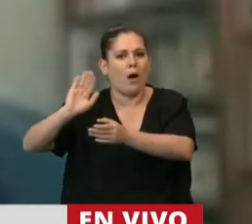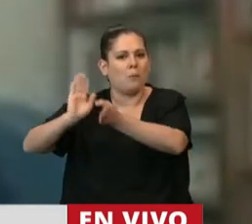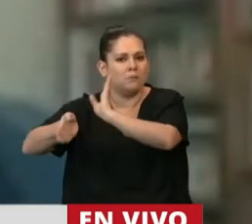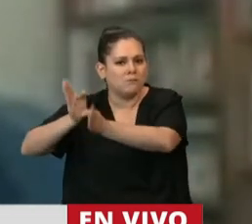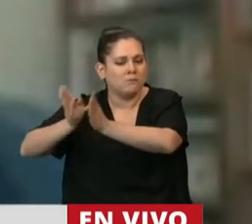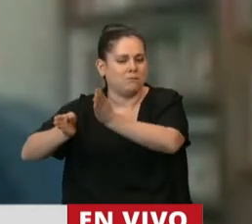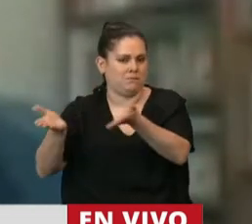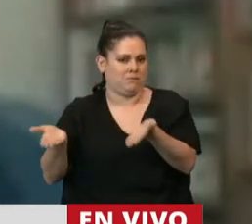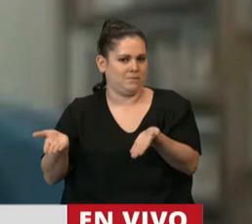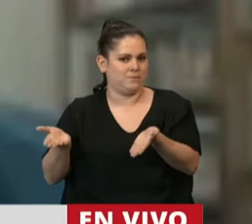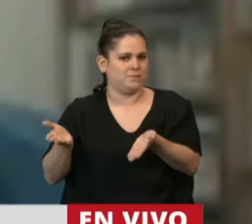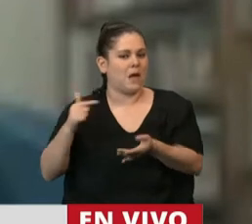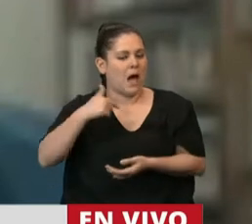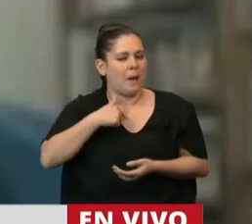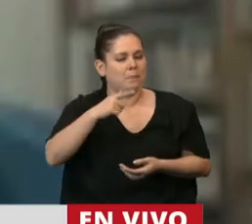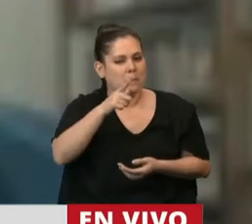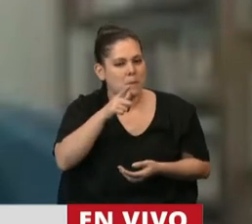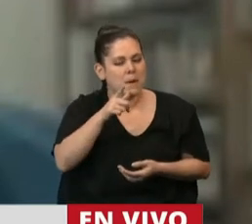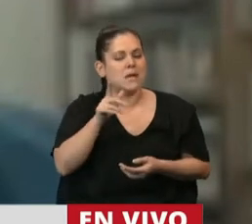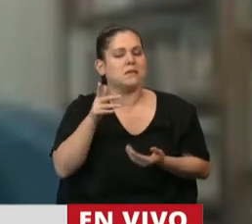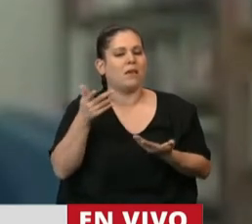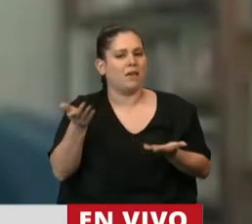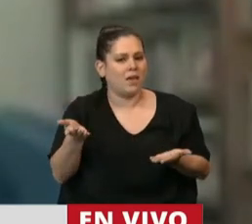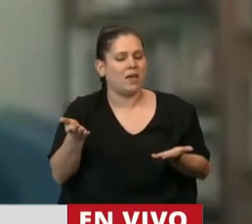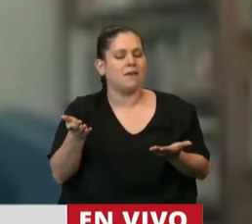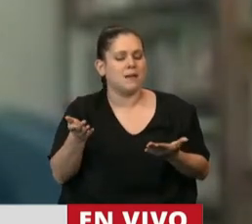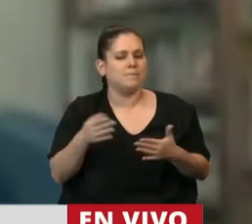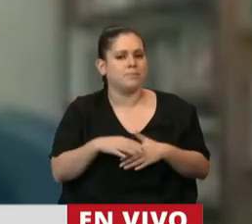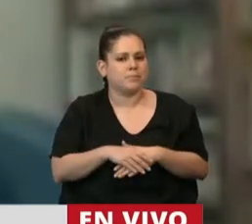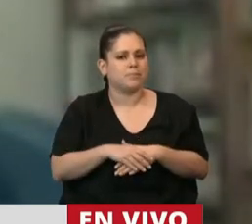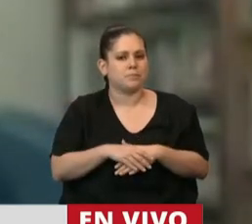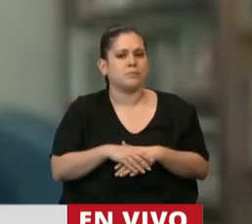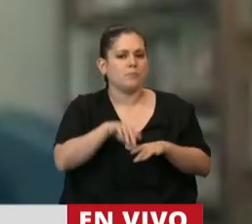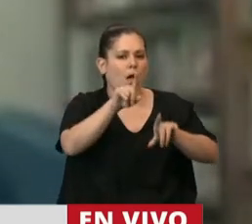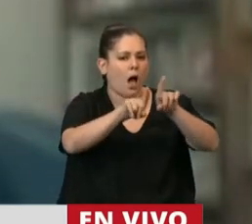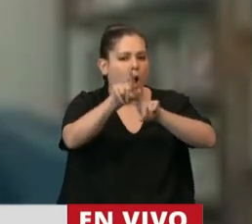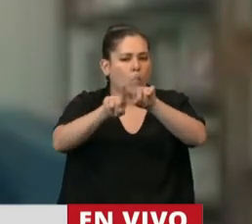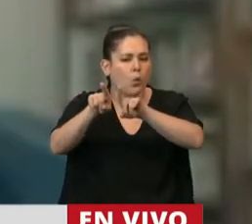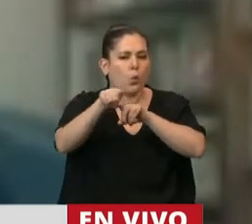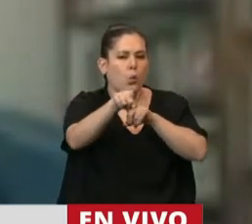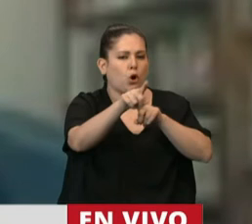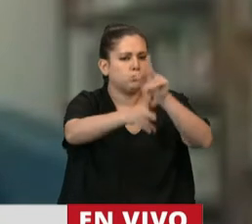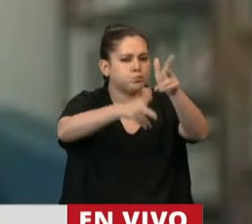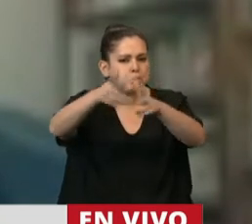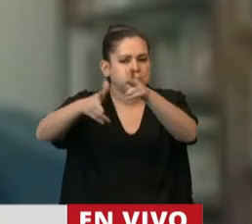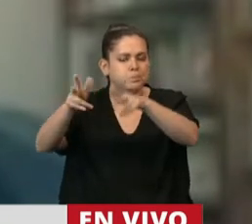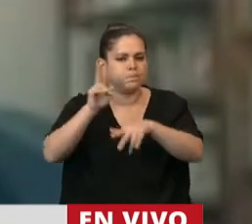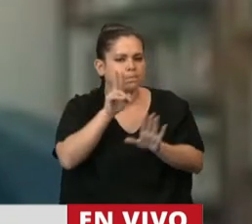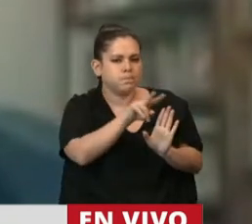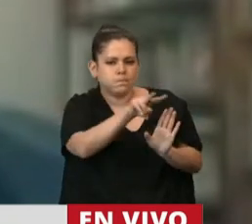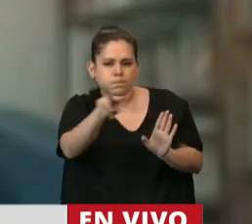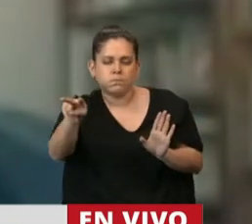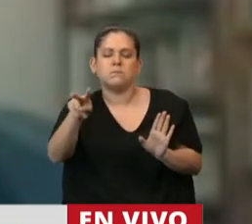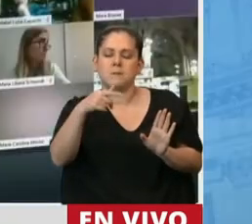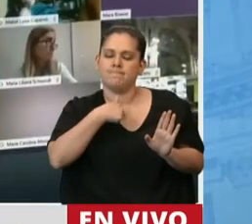enfermedad. A mí me parece, señor presidente, que escuchando algunas palabras es importante